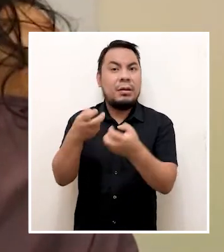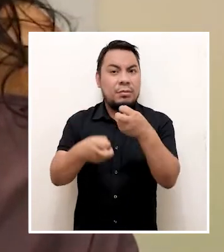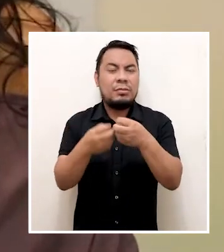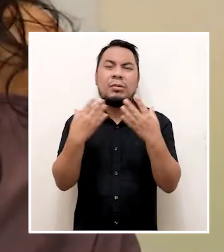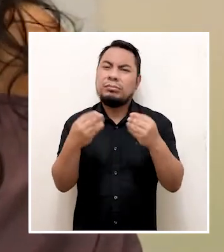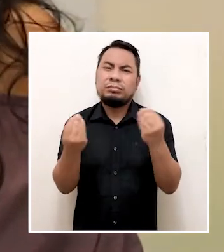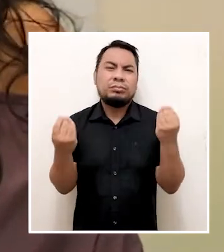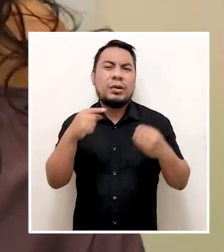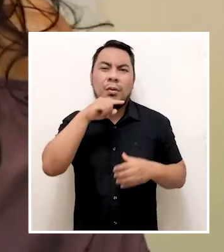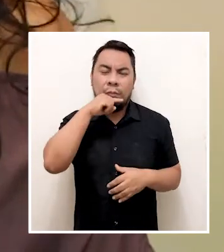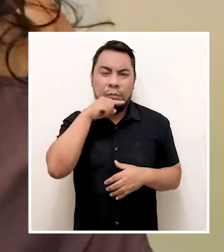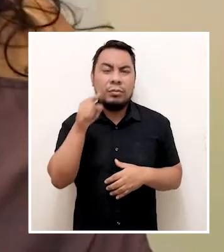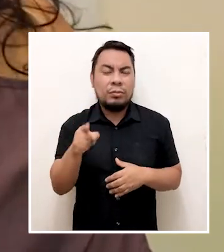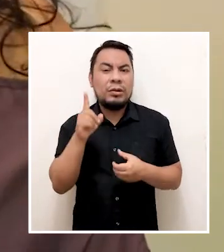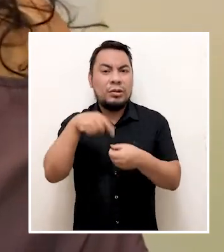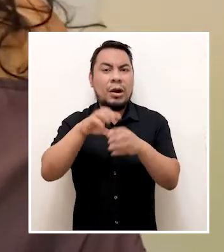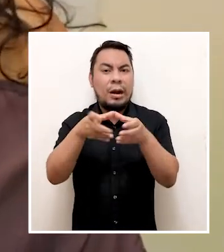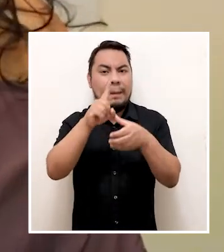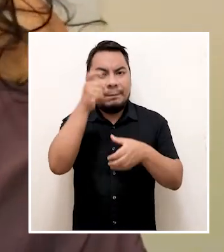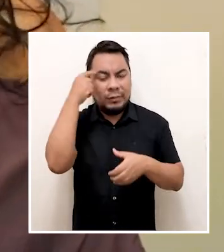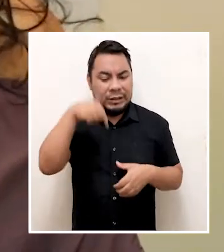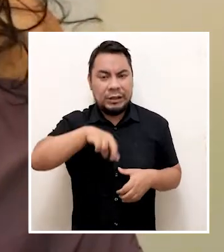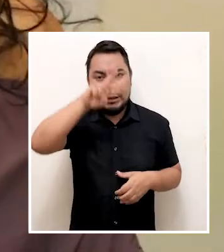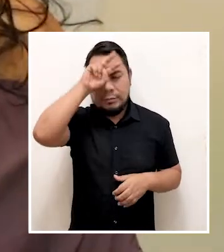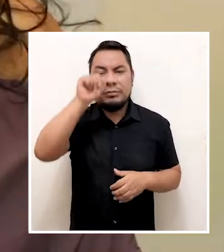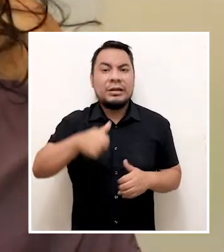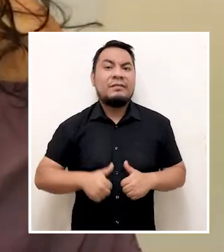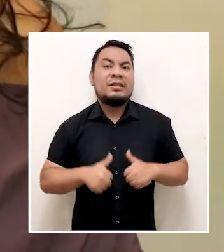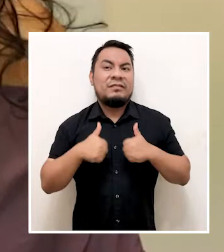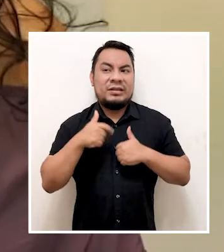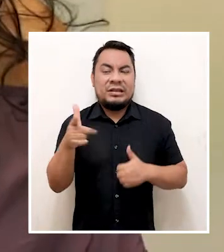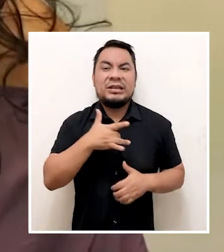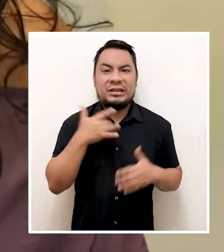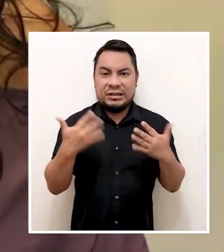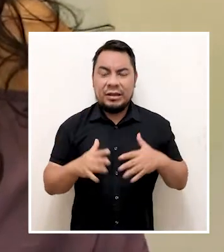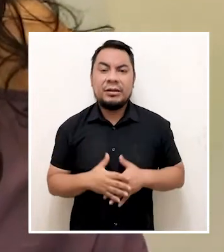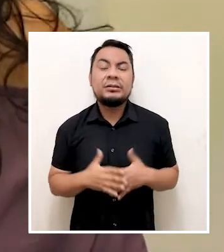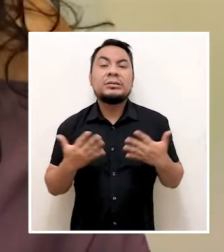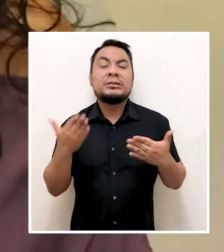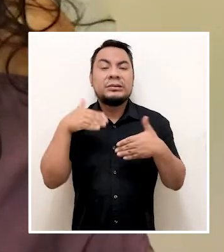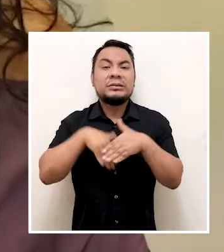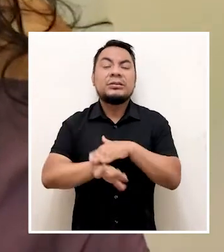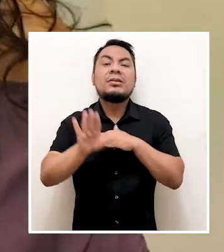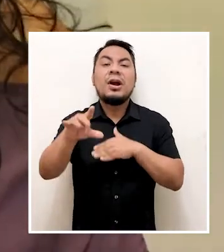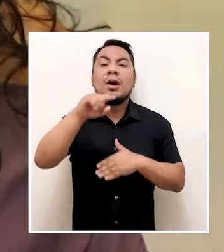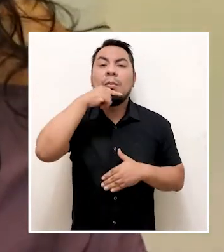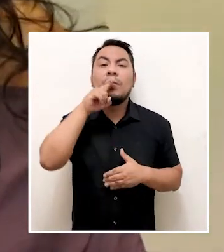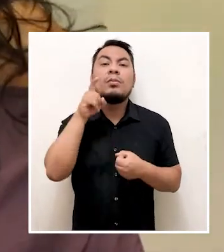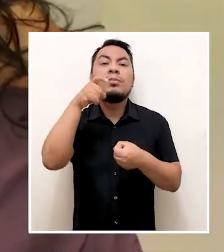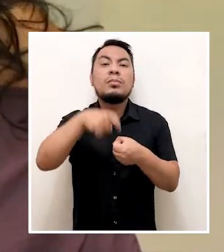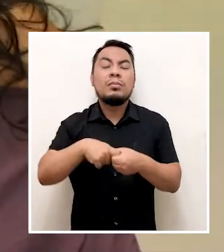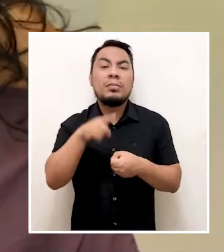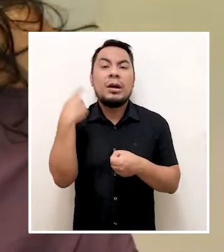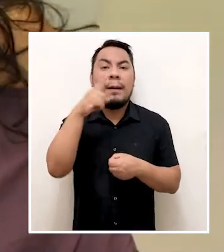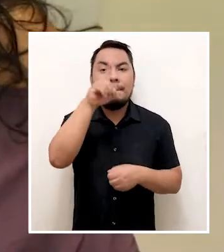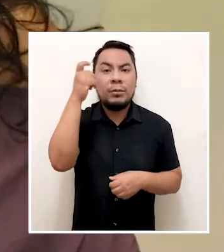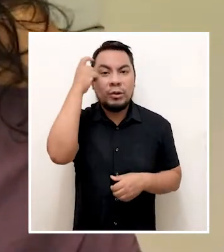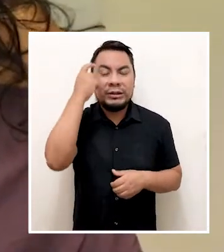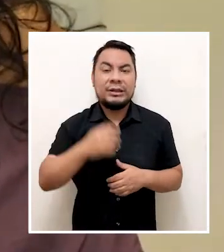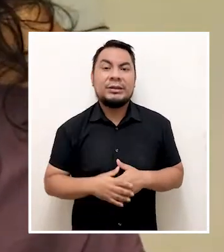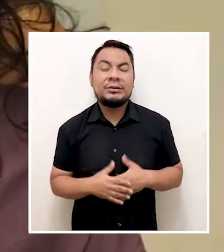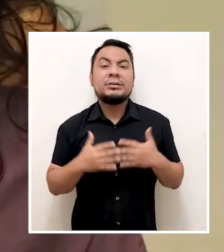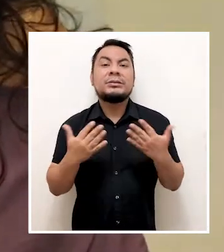problemática que viven miles de mujeres militantes en este país, que lo han vivido, digamos, desde que las mujeres